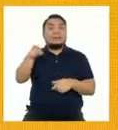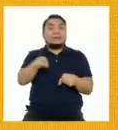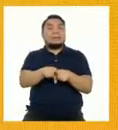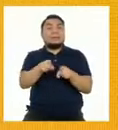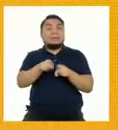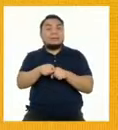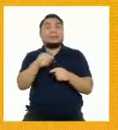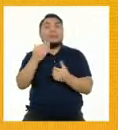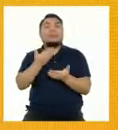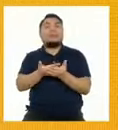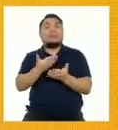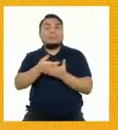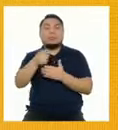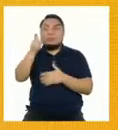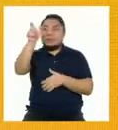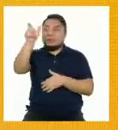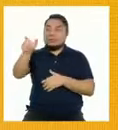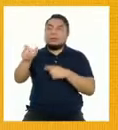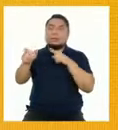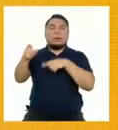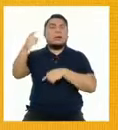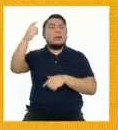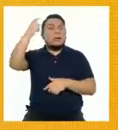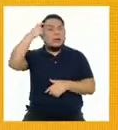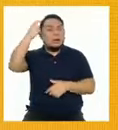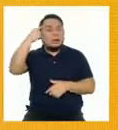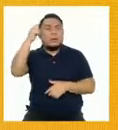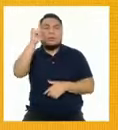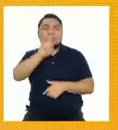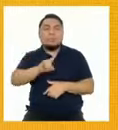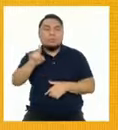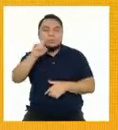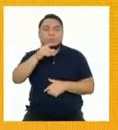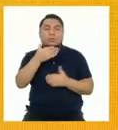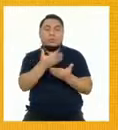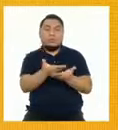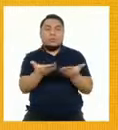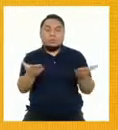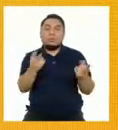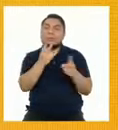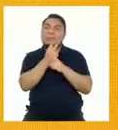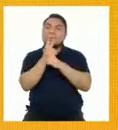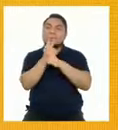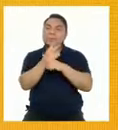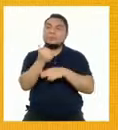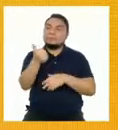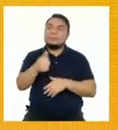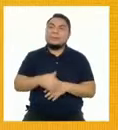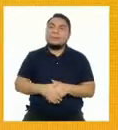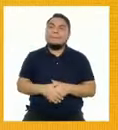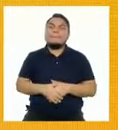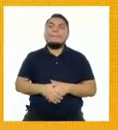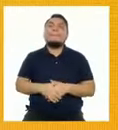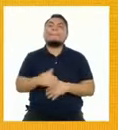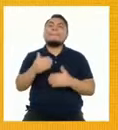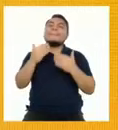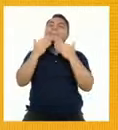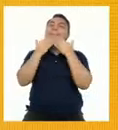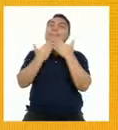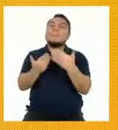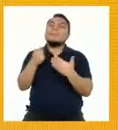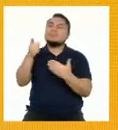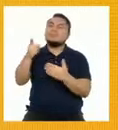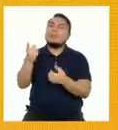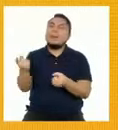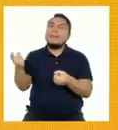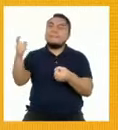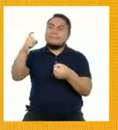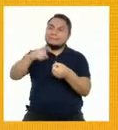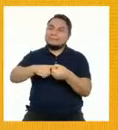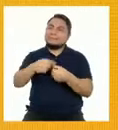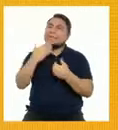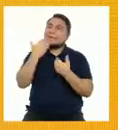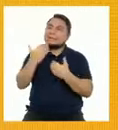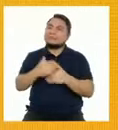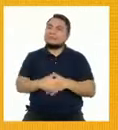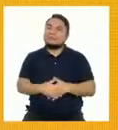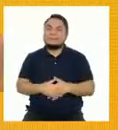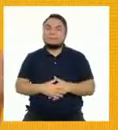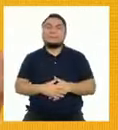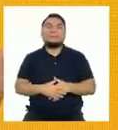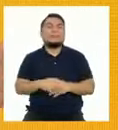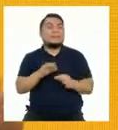hemos comprobado que es una persona consciente con el uso de los recursos. La agradecemos por su participación.